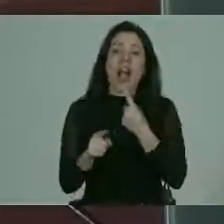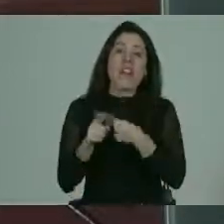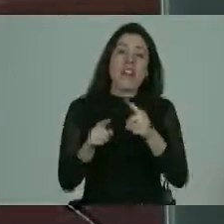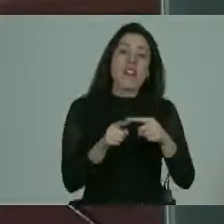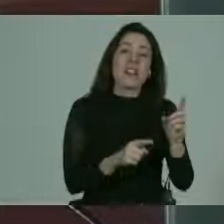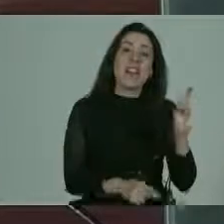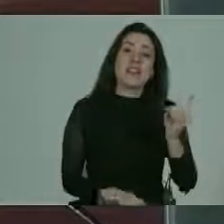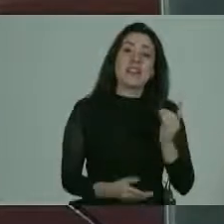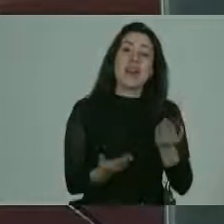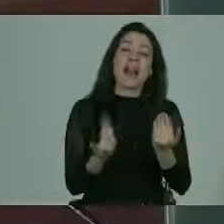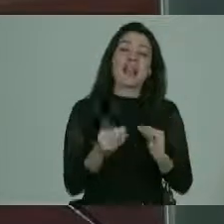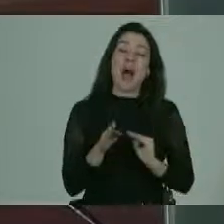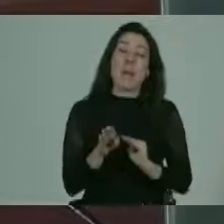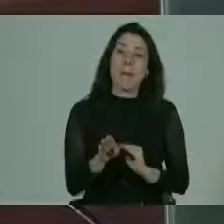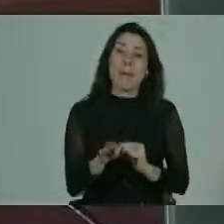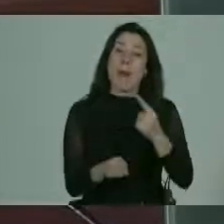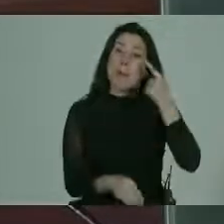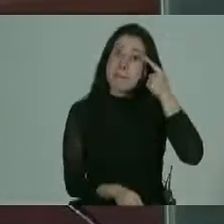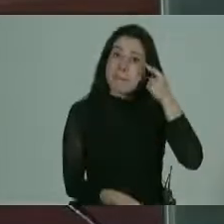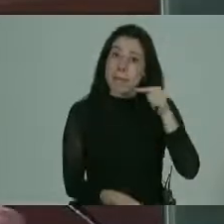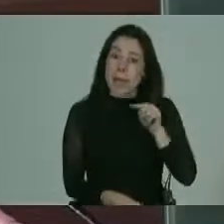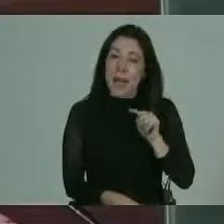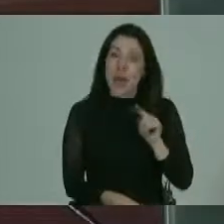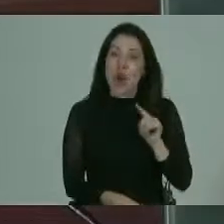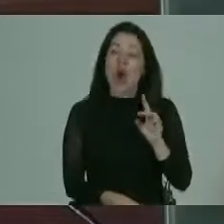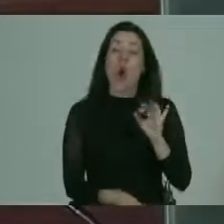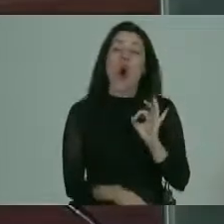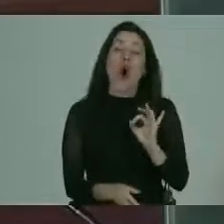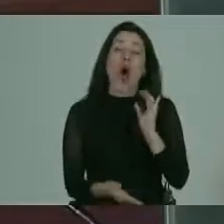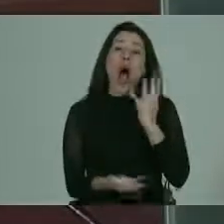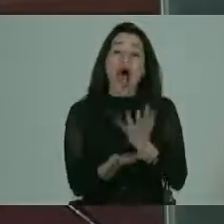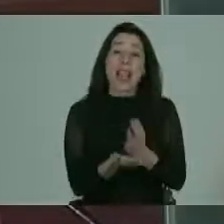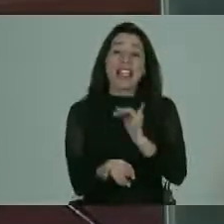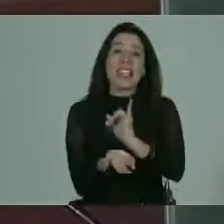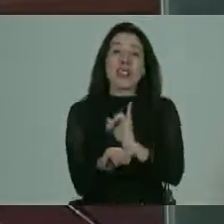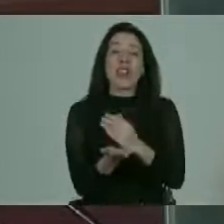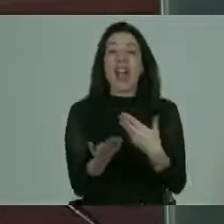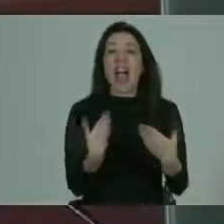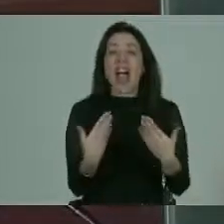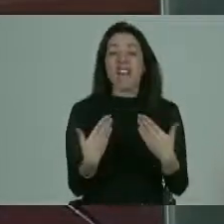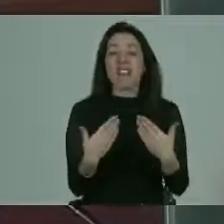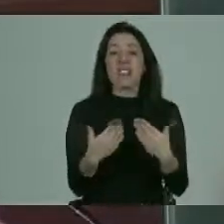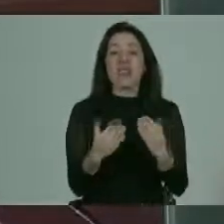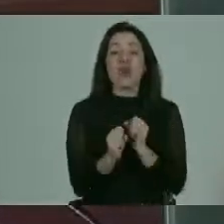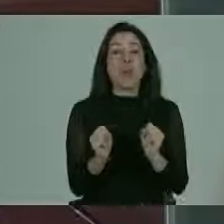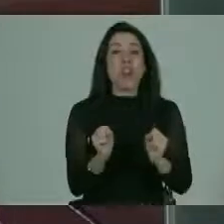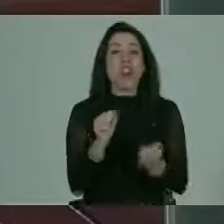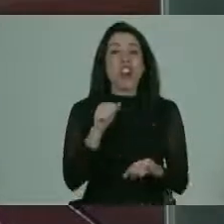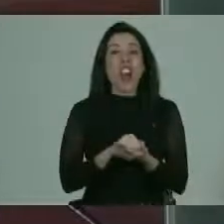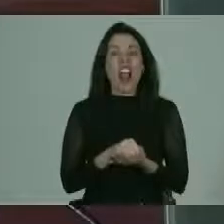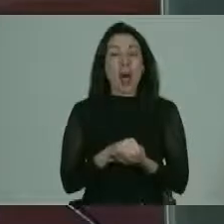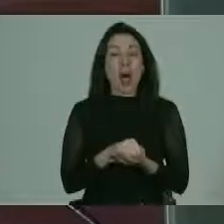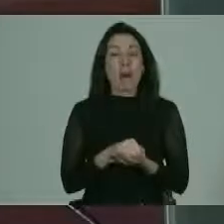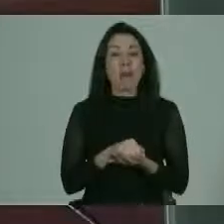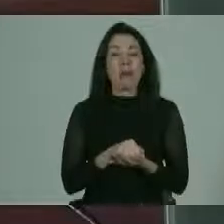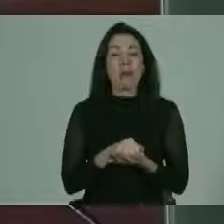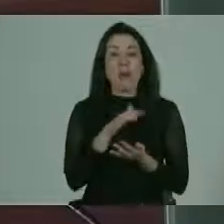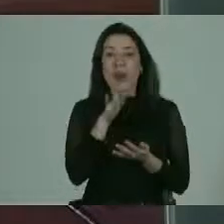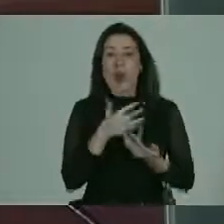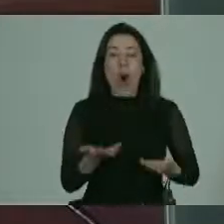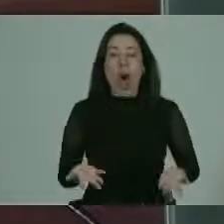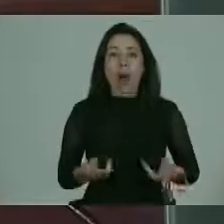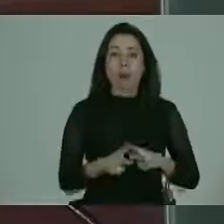discapacidades y necesitan apoyo pero o instituciones que a veces no se puede no puede haber una queja porque no hay esa